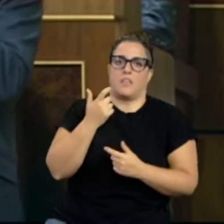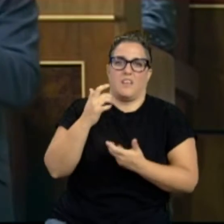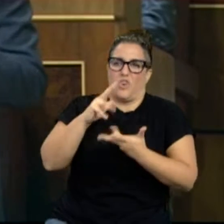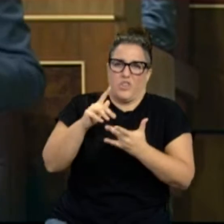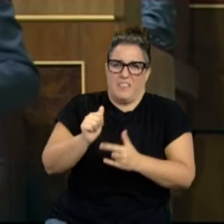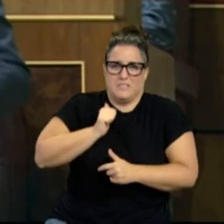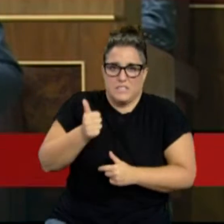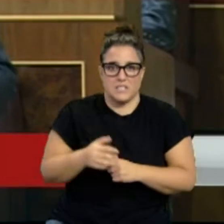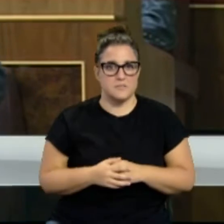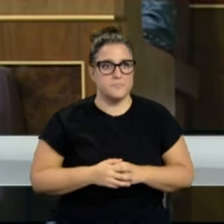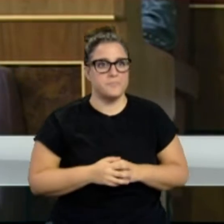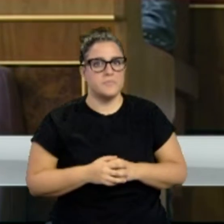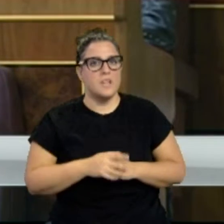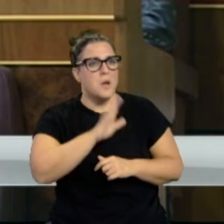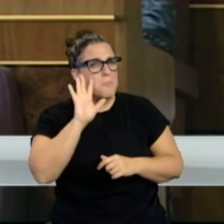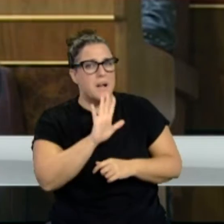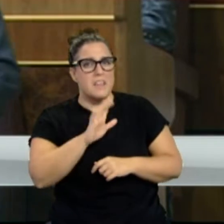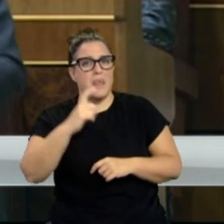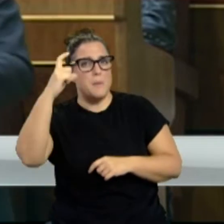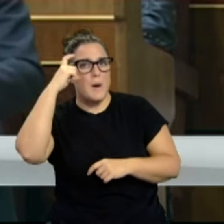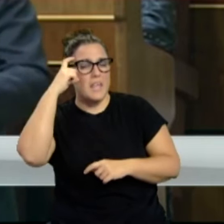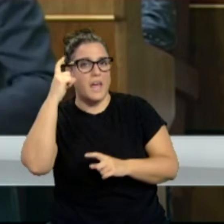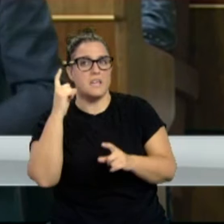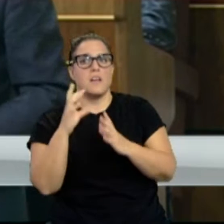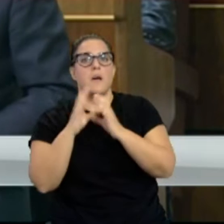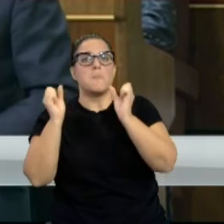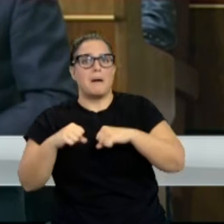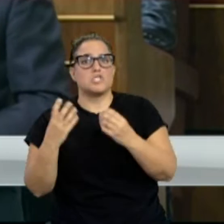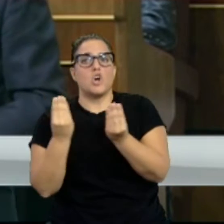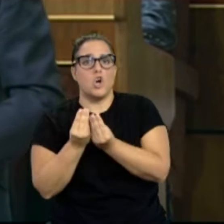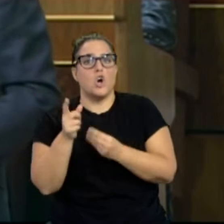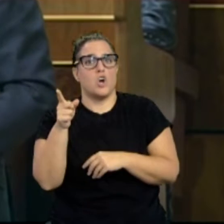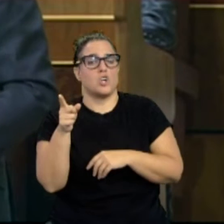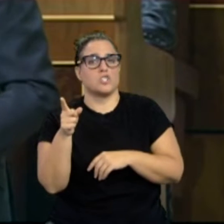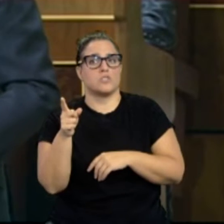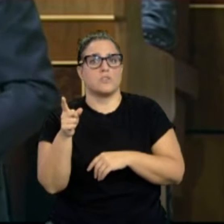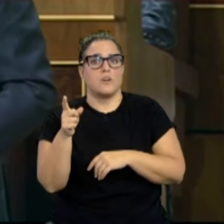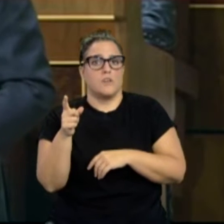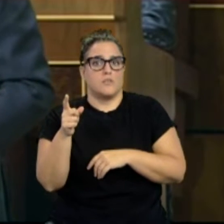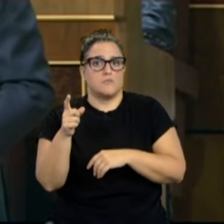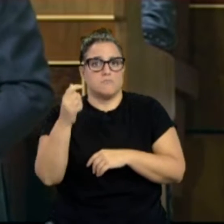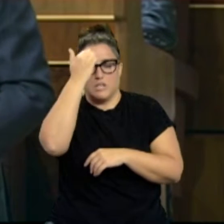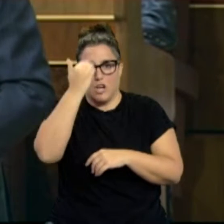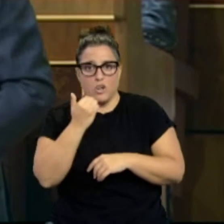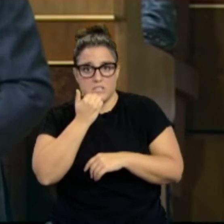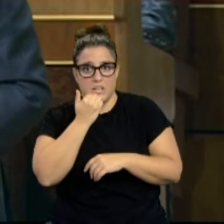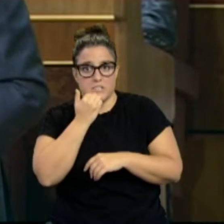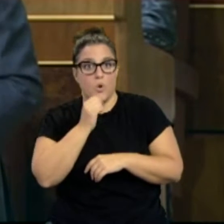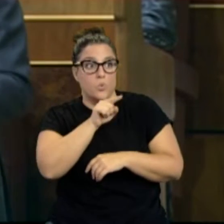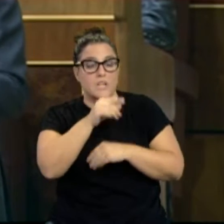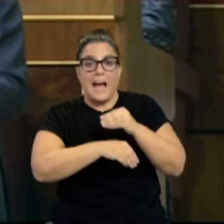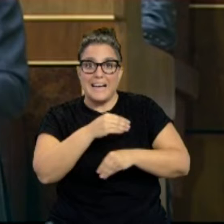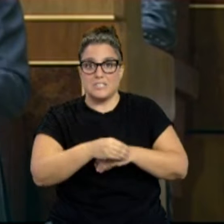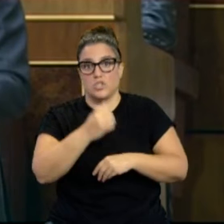¿Se imagina usted a Biden pactando con los terroristas del 11S o a Macron con los del Bataclan? Pues usted lo ha hecho con los de Hipercor y con los de Vic